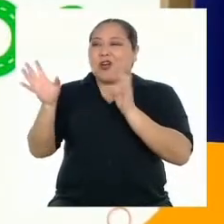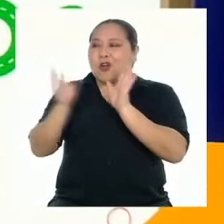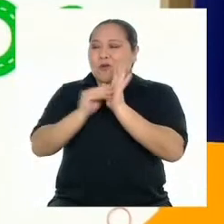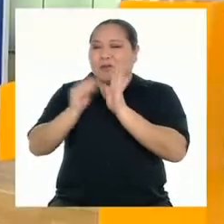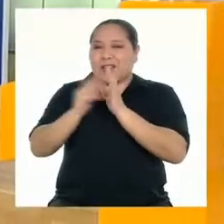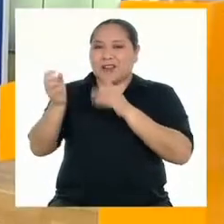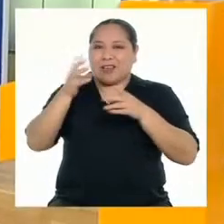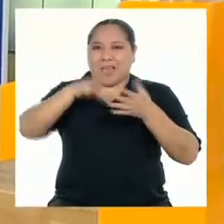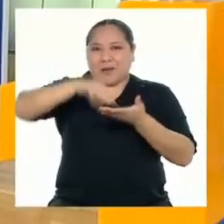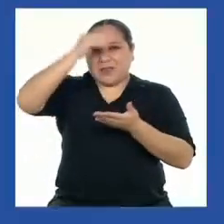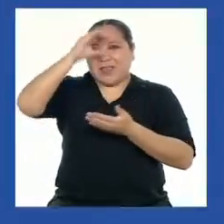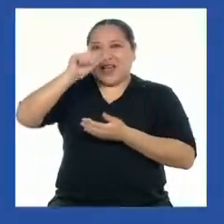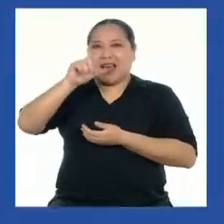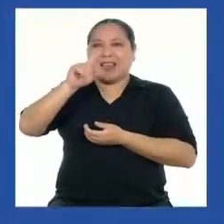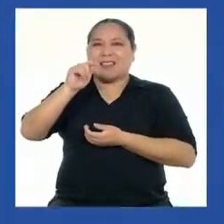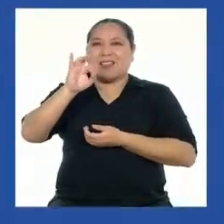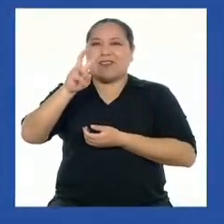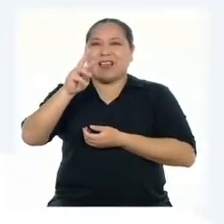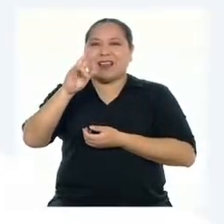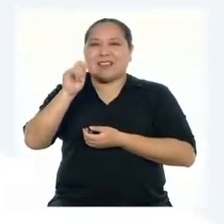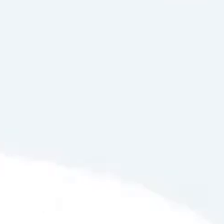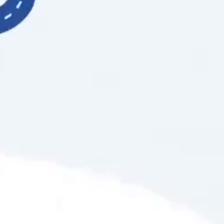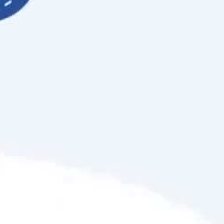Activarte. ¡Ya volvemos!